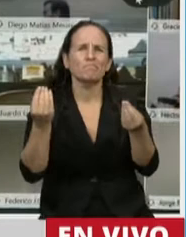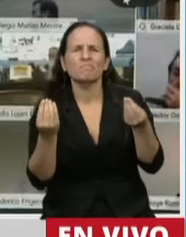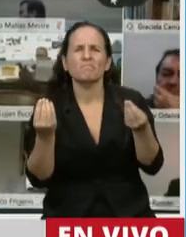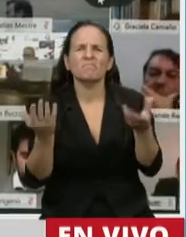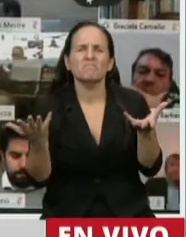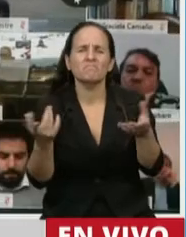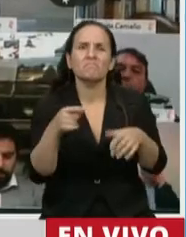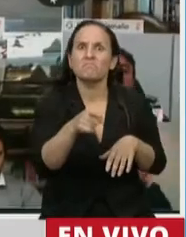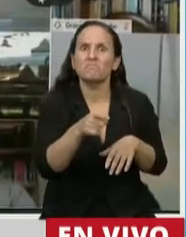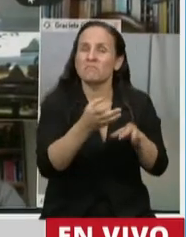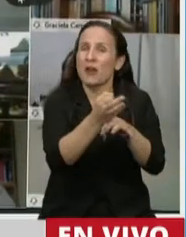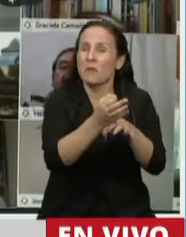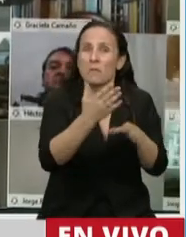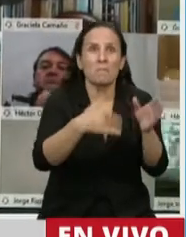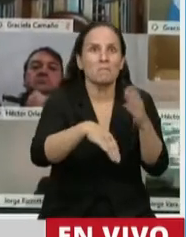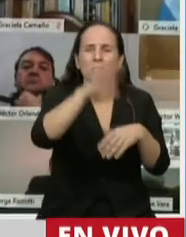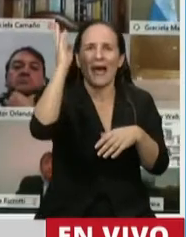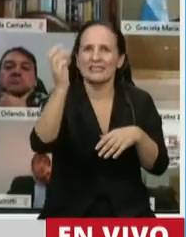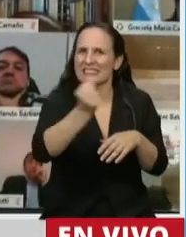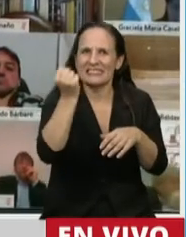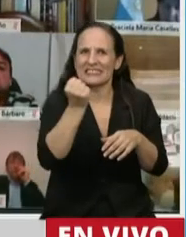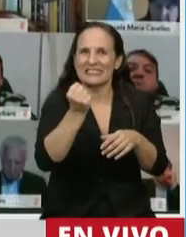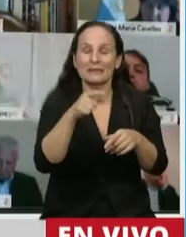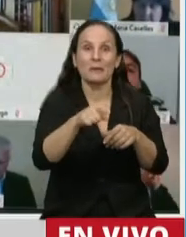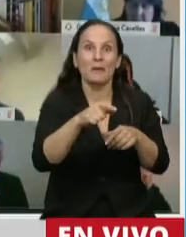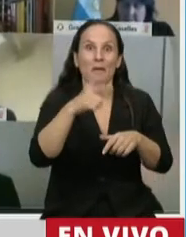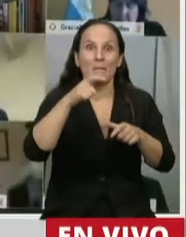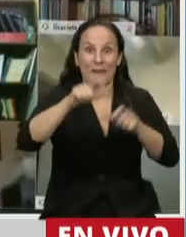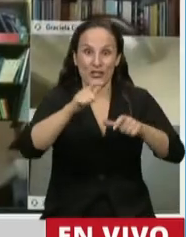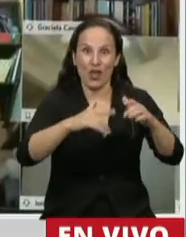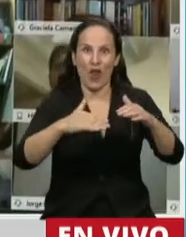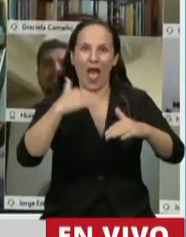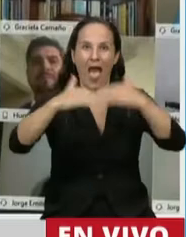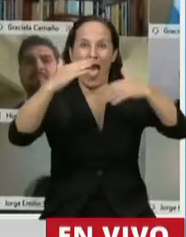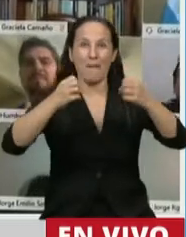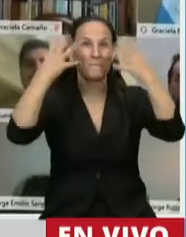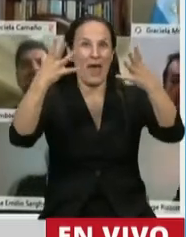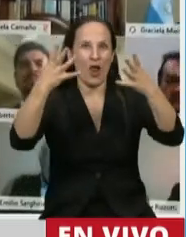si no el único, el más eficiente motor de ascenso social que tiene nuestra Argentina.